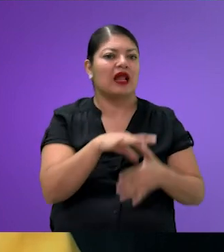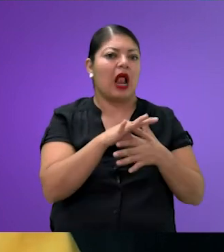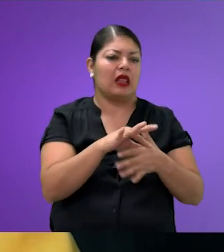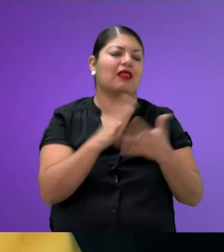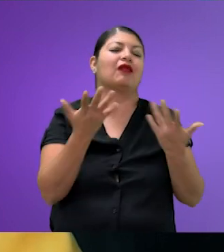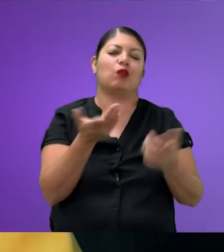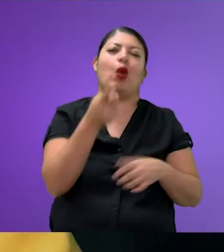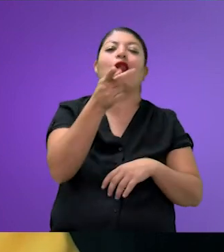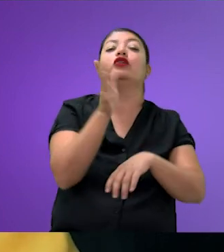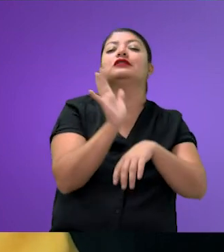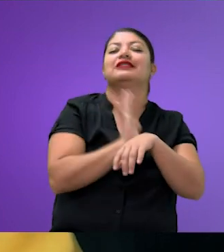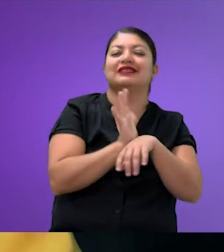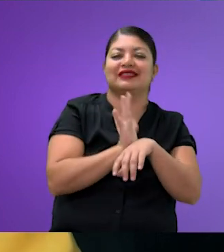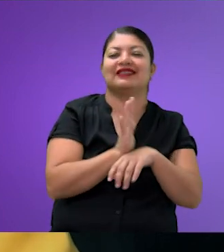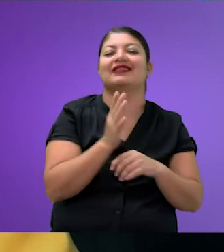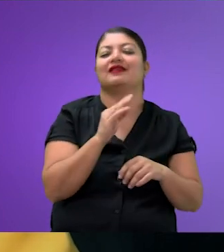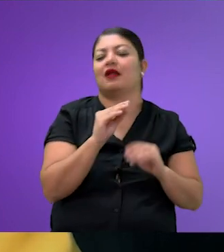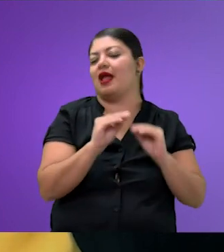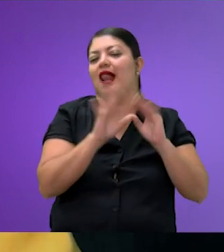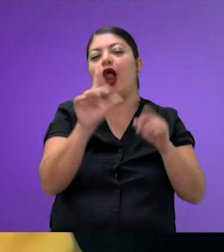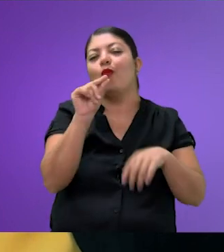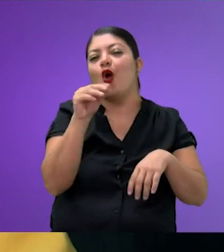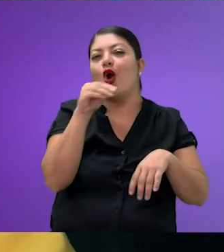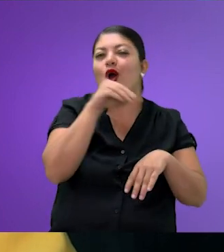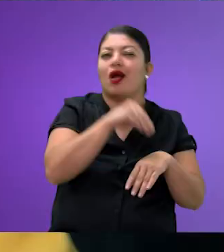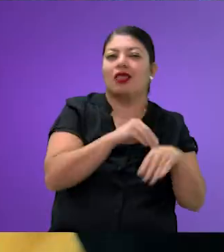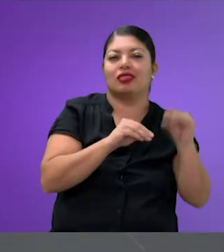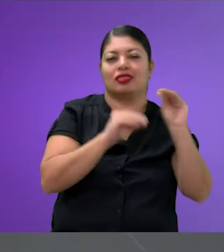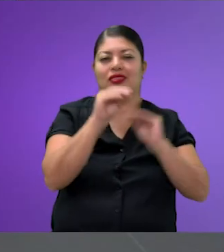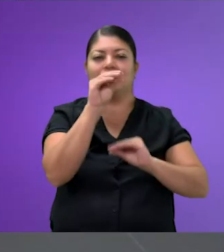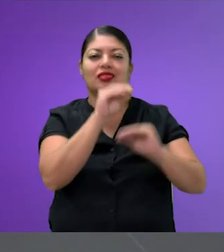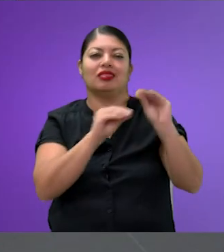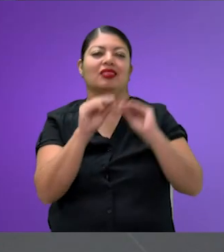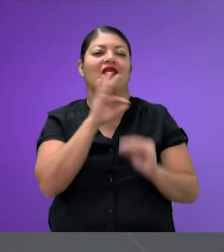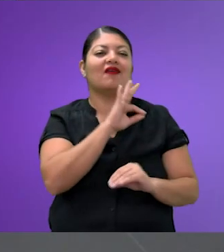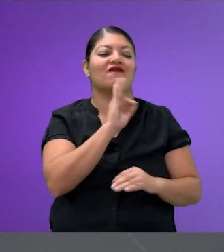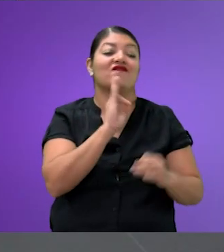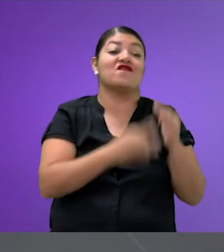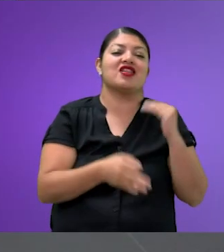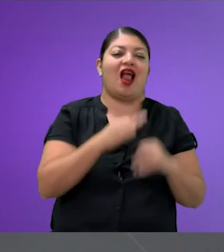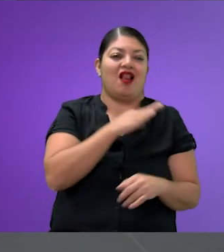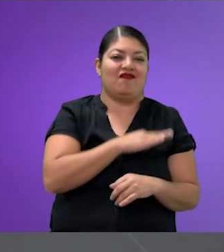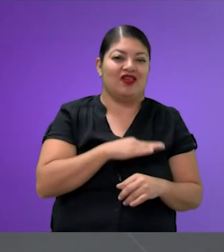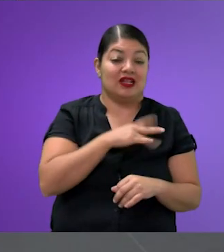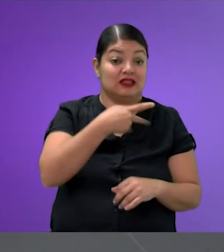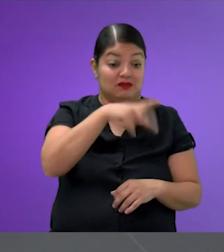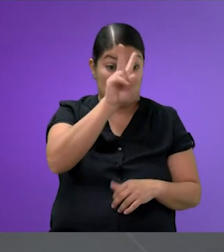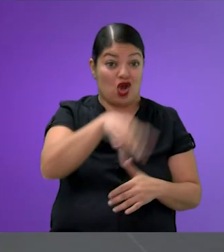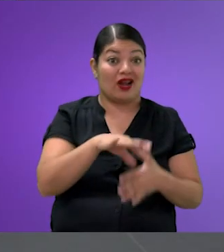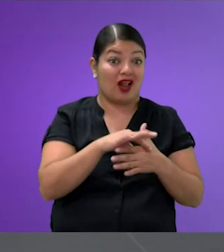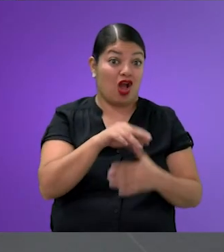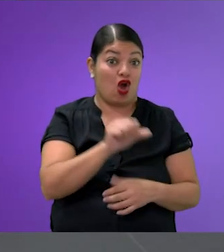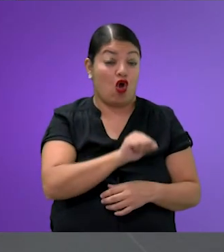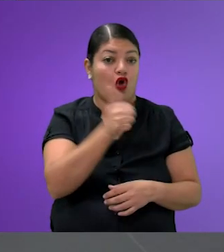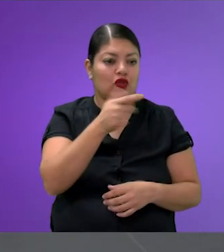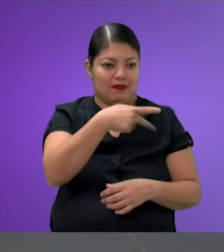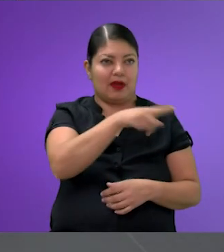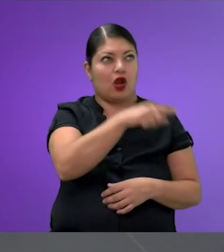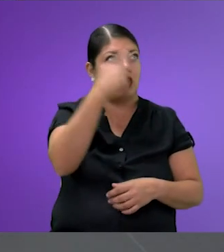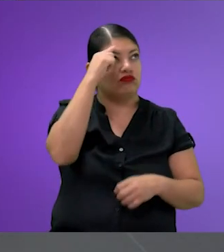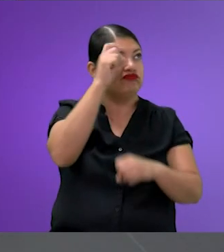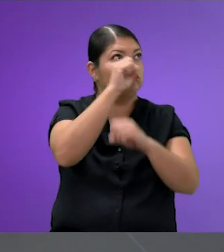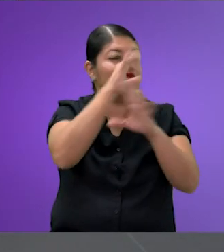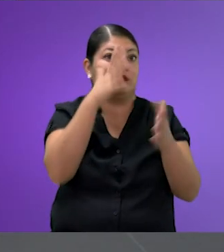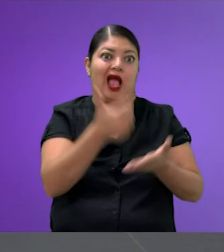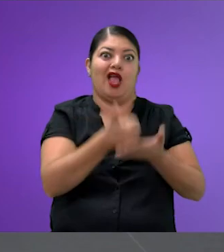en el cine estaba, pues obviamente producido, ¿no? Ahí con finales felices la mayoría de veces, pero la realidad es otra. Pero pues se pueden dar una idea. Y si tienen